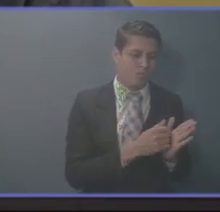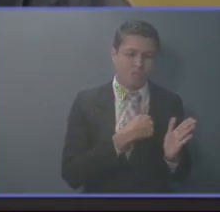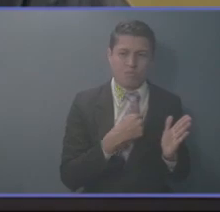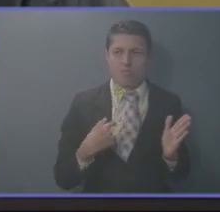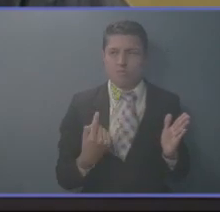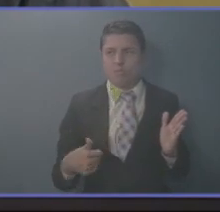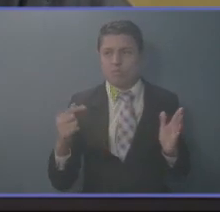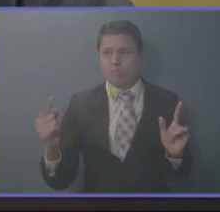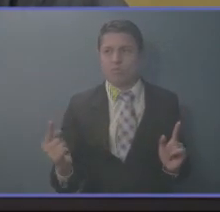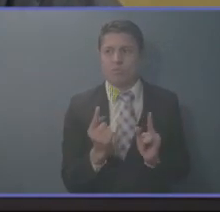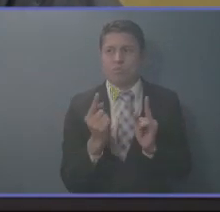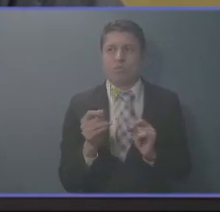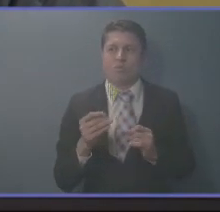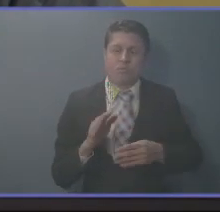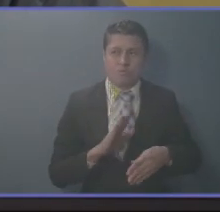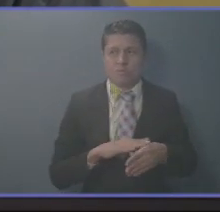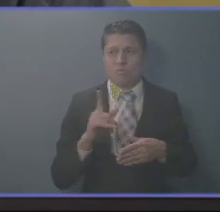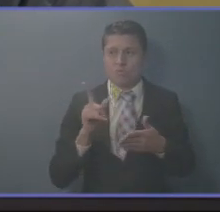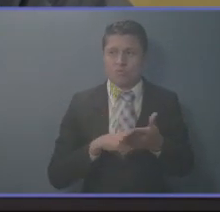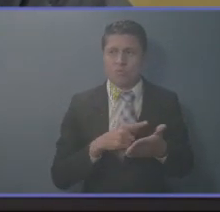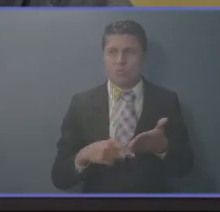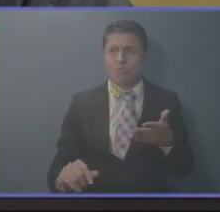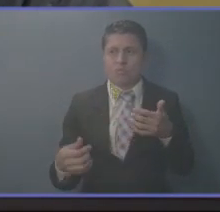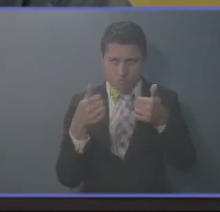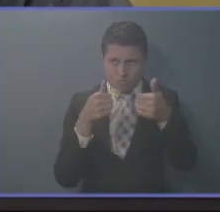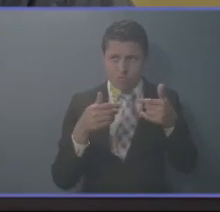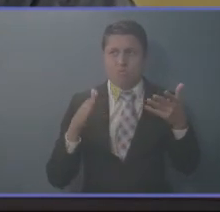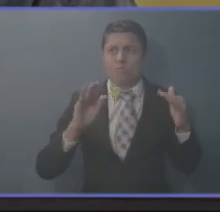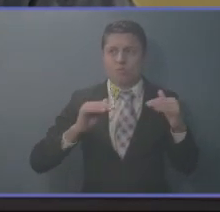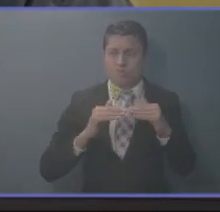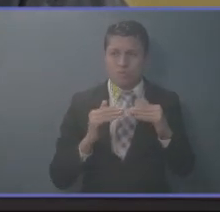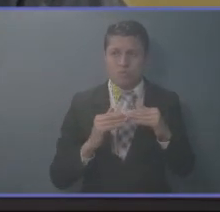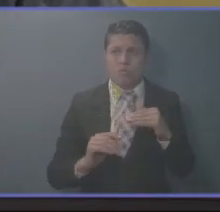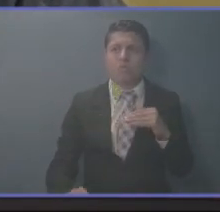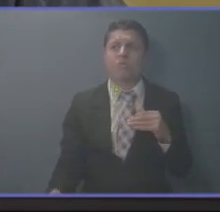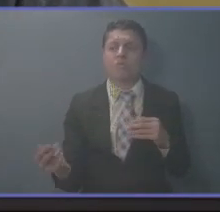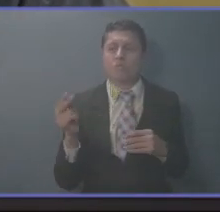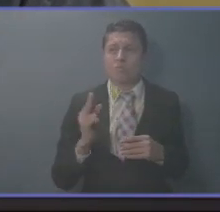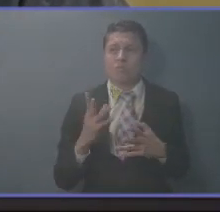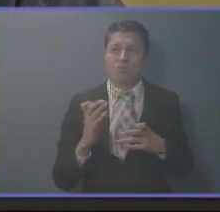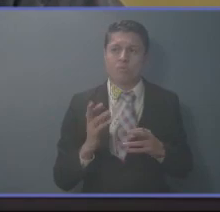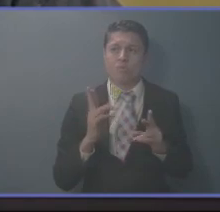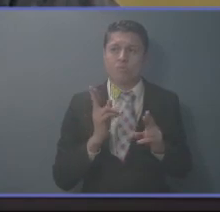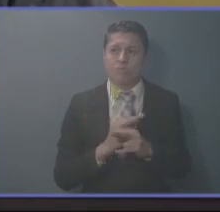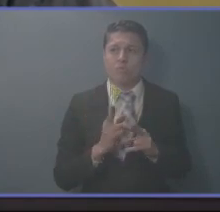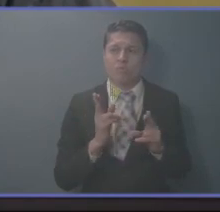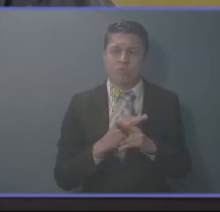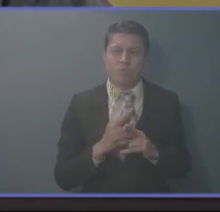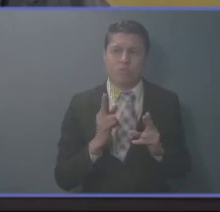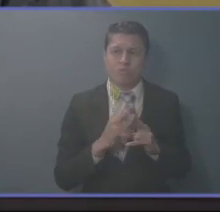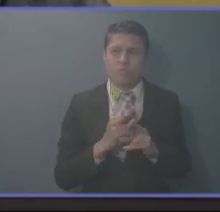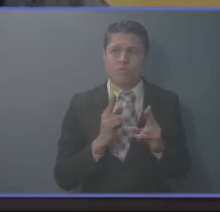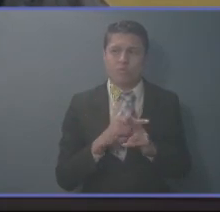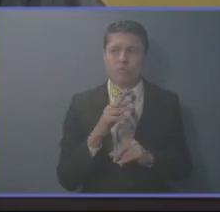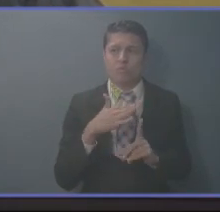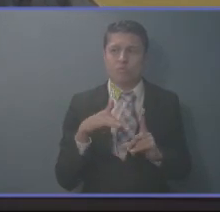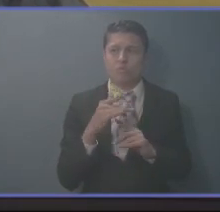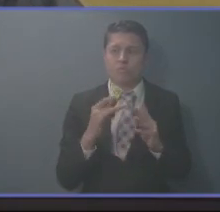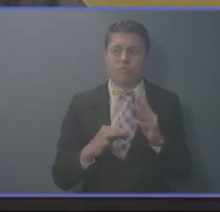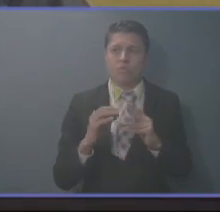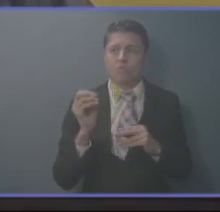es una invitación al veto. Aparte que también ya estamos rayando mucho con querer reformar el decreto de emergencia.